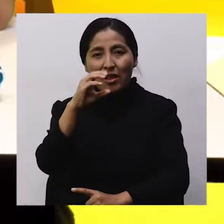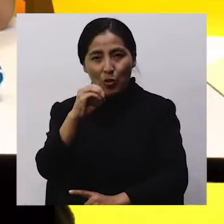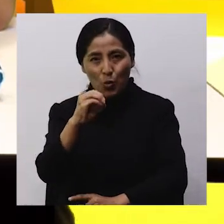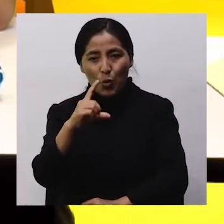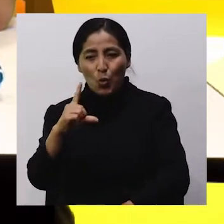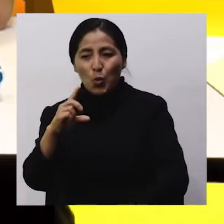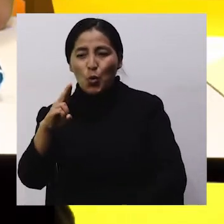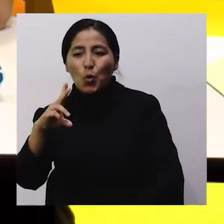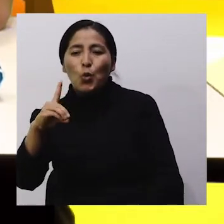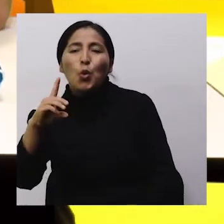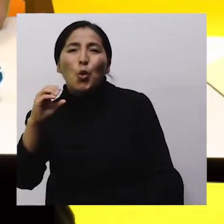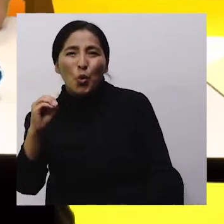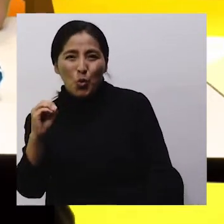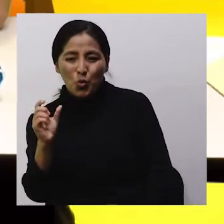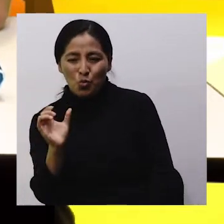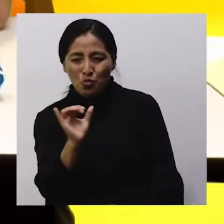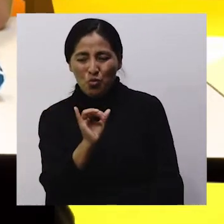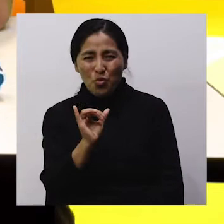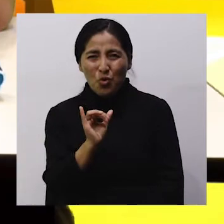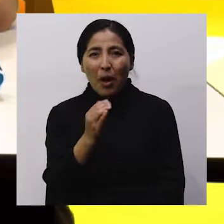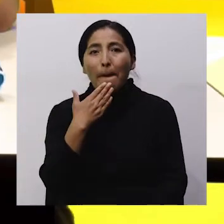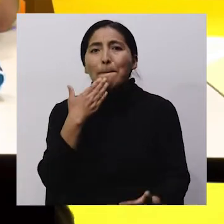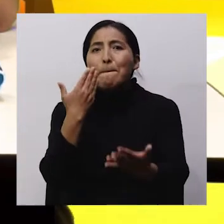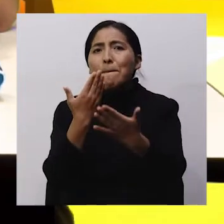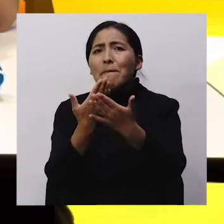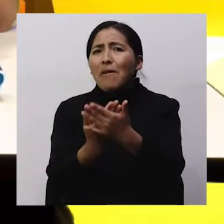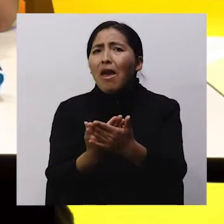Sí ¡Qué campeona, mi hermana!